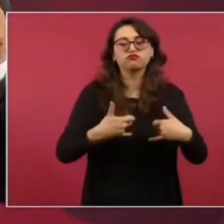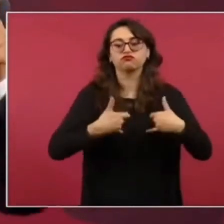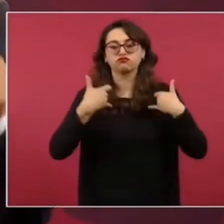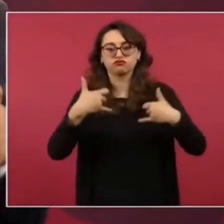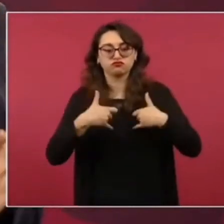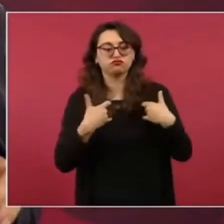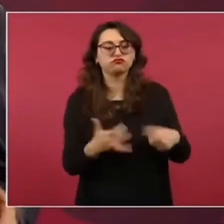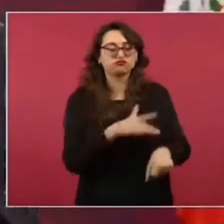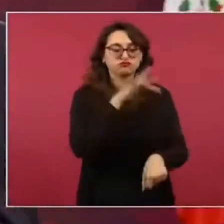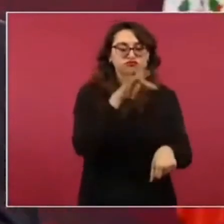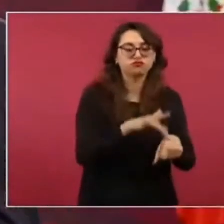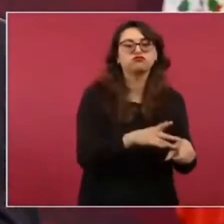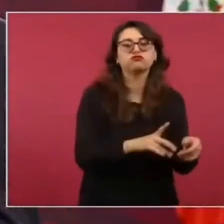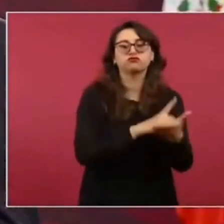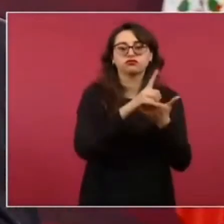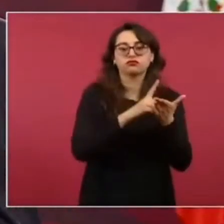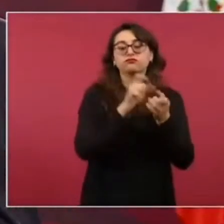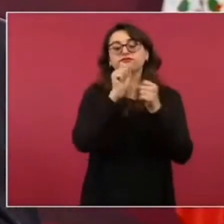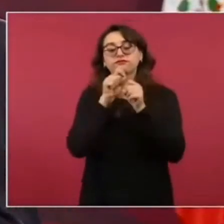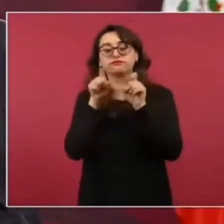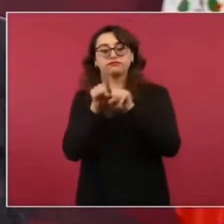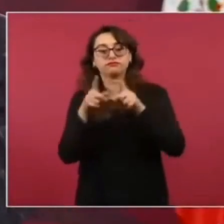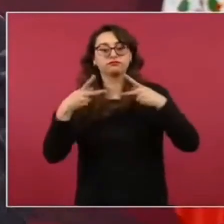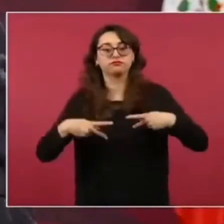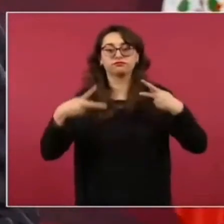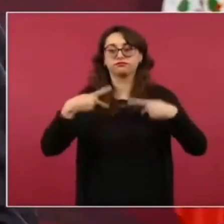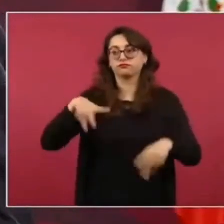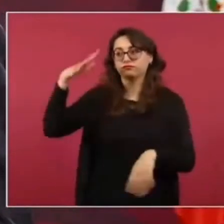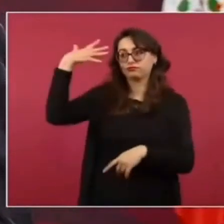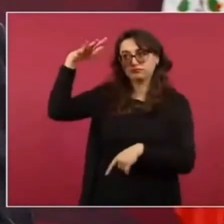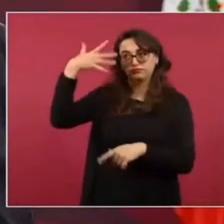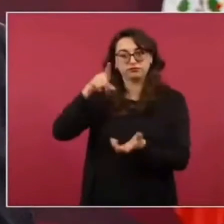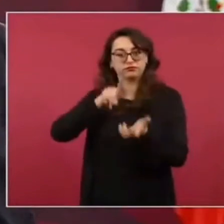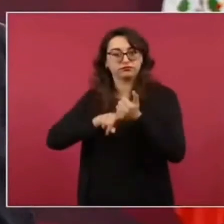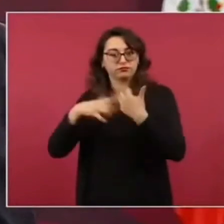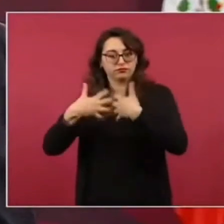trabajadores de maquilas,